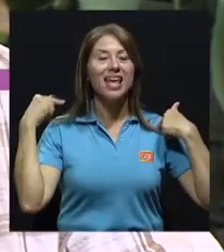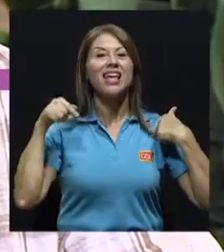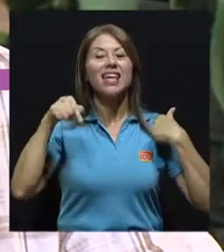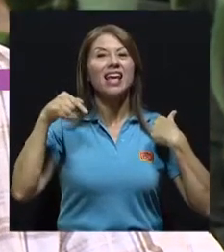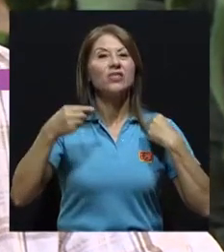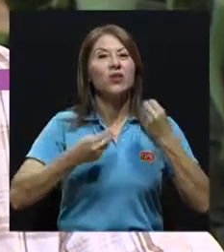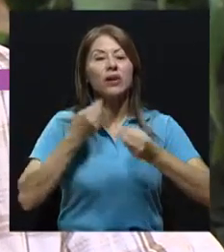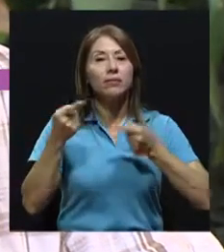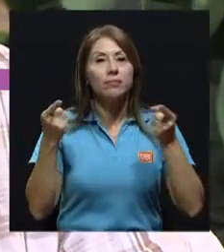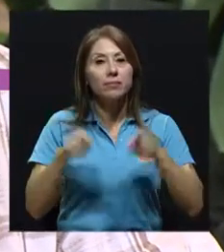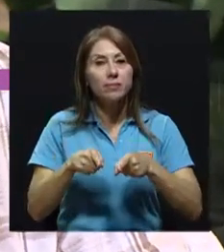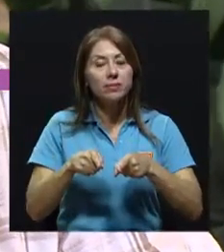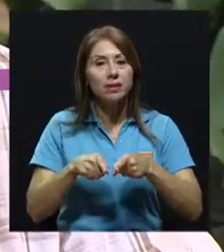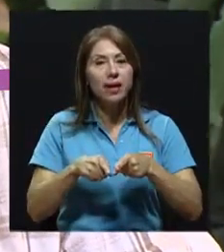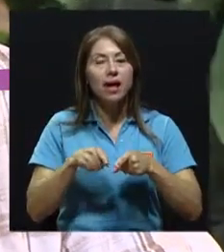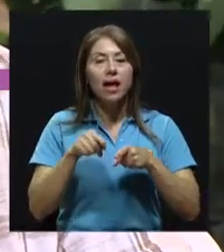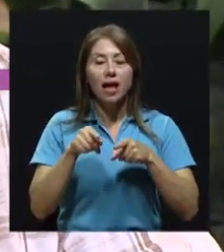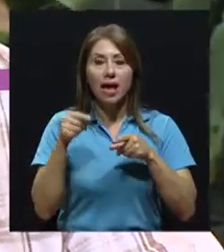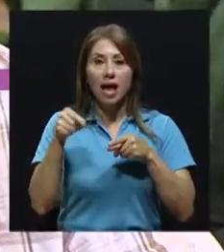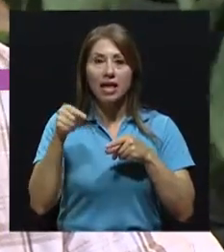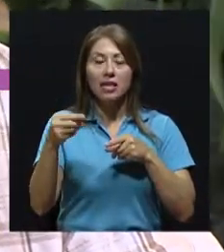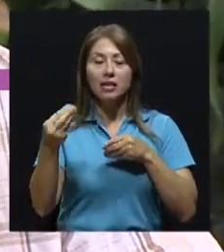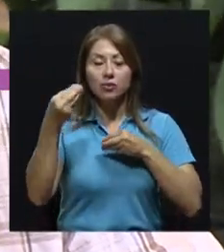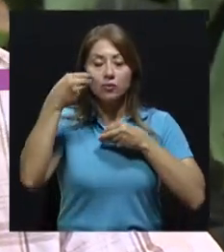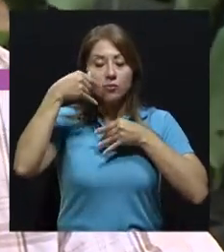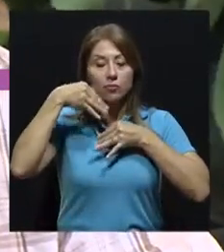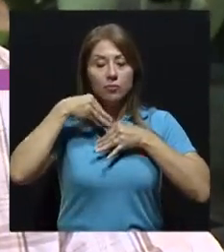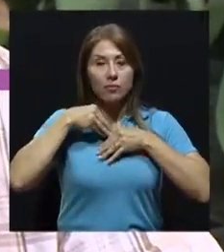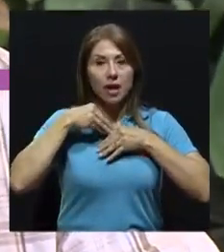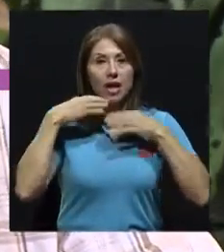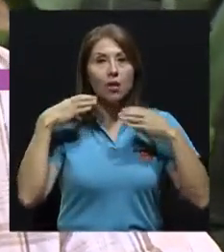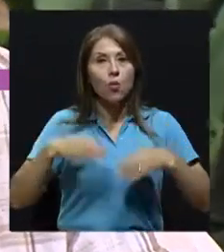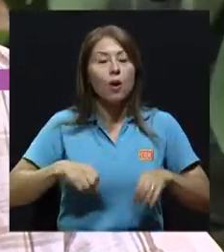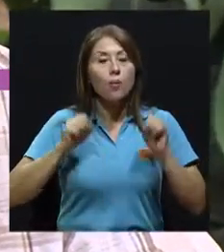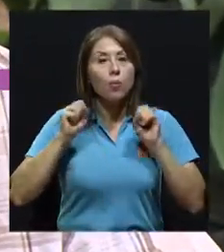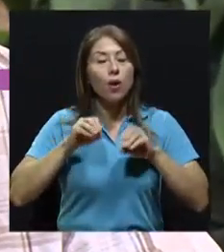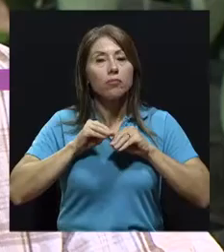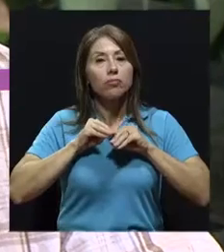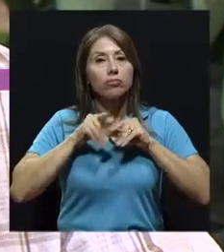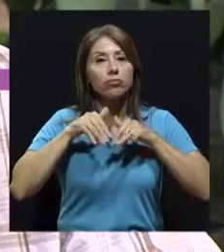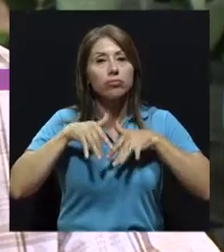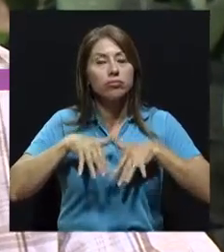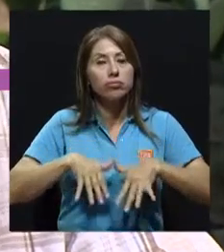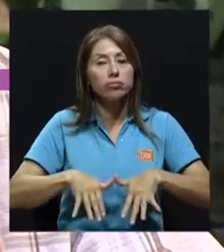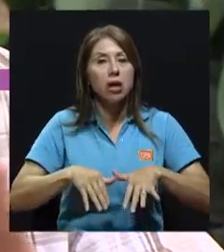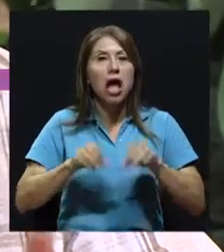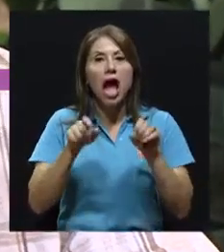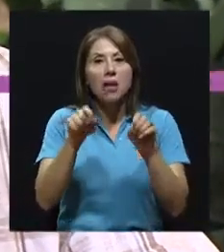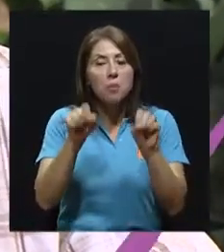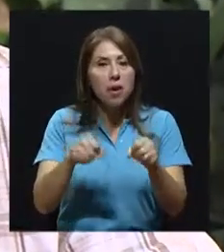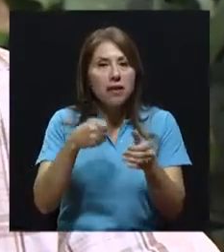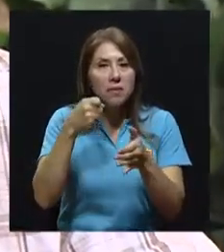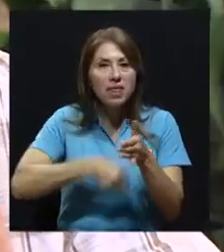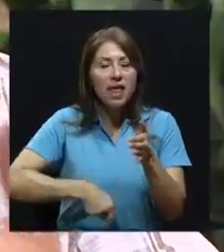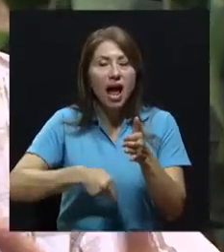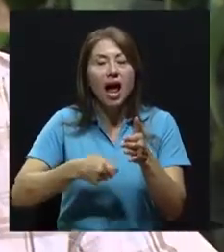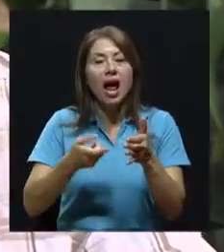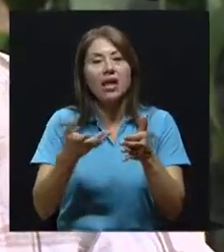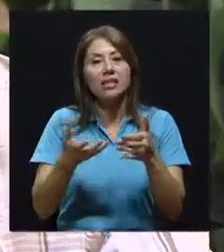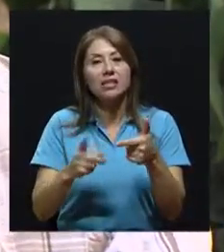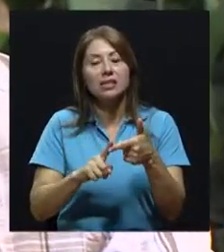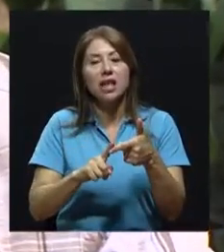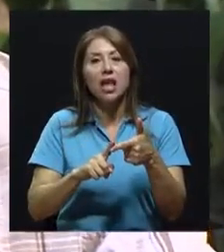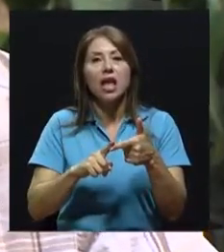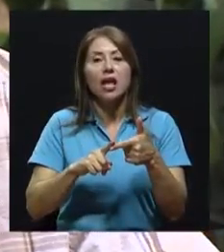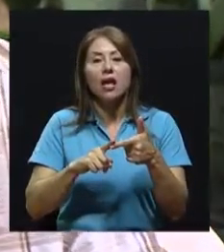y esos contaminantes que tienen dentro, se liberan dentro del cuerpo y pueden llegar a acumularse, pueden haber metales pesados, pueden haber compuestos